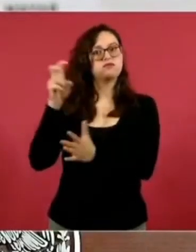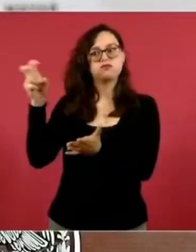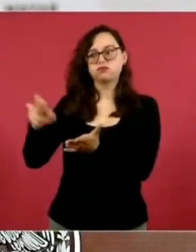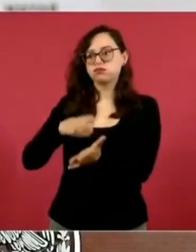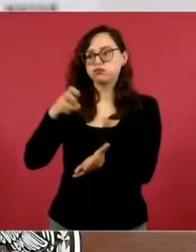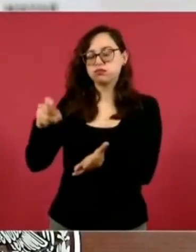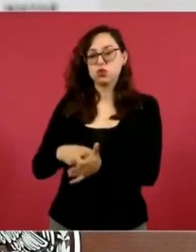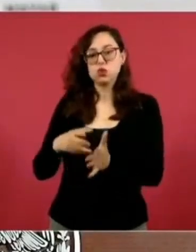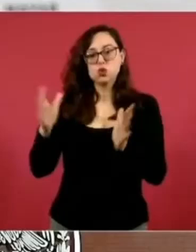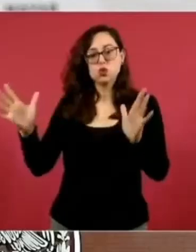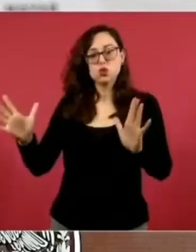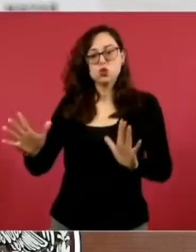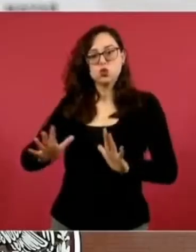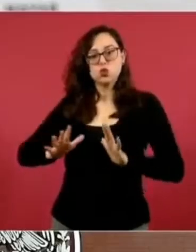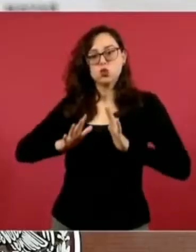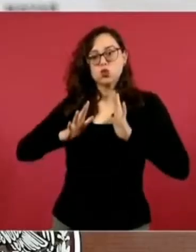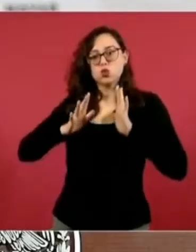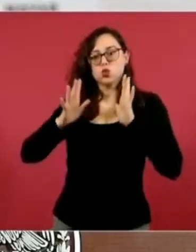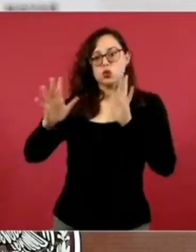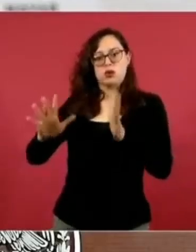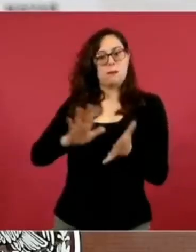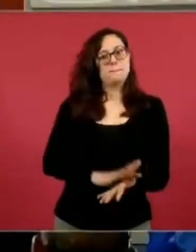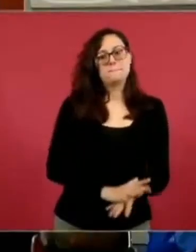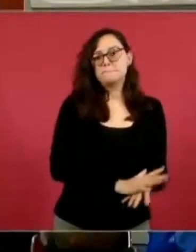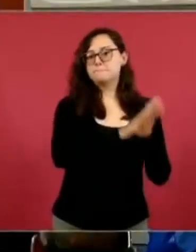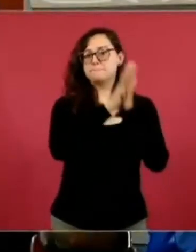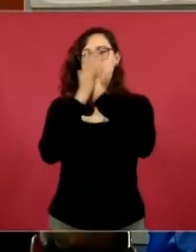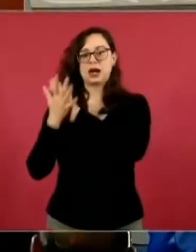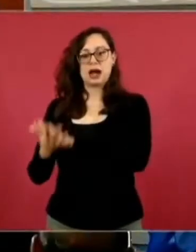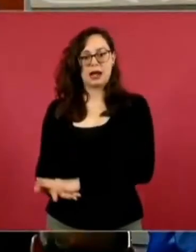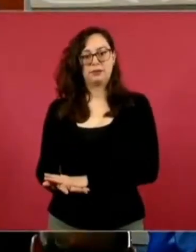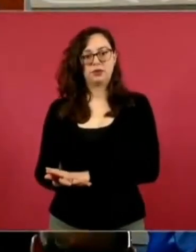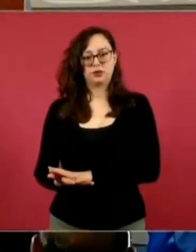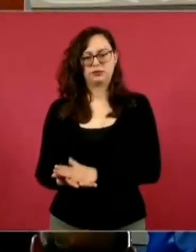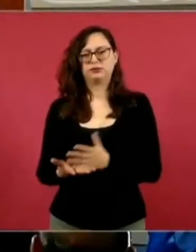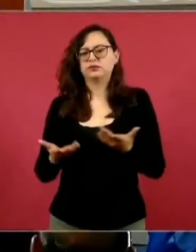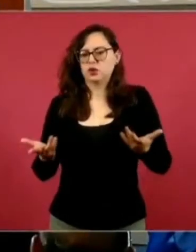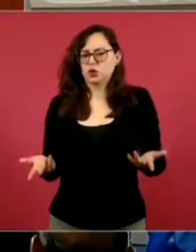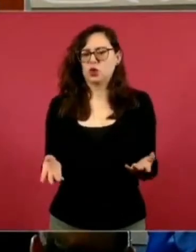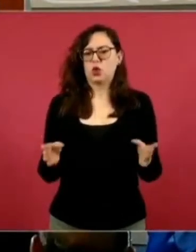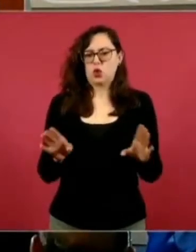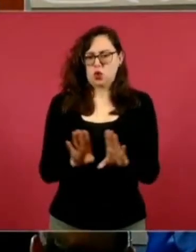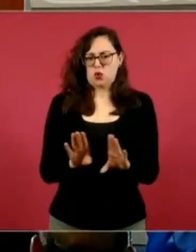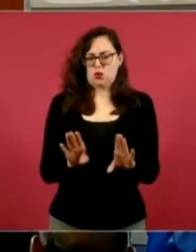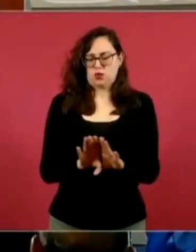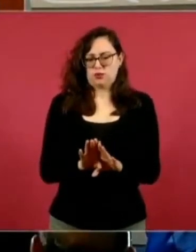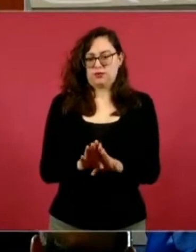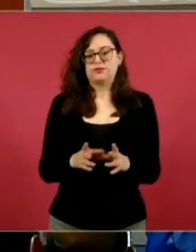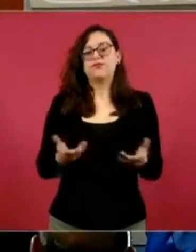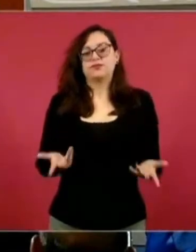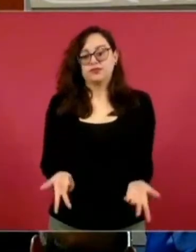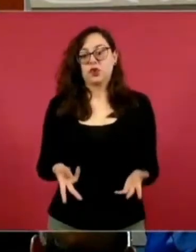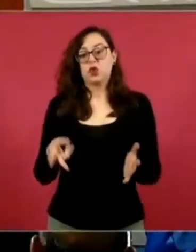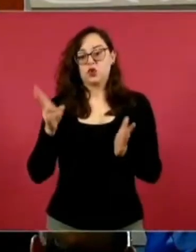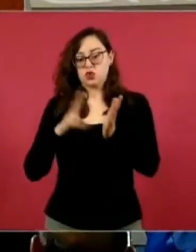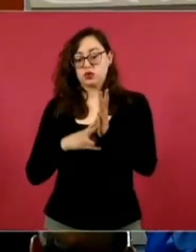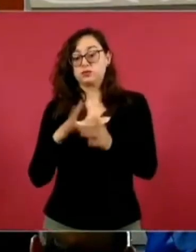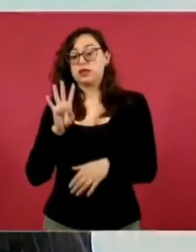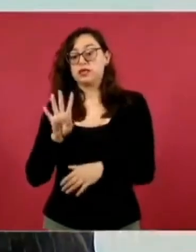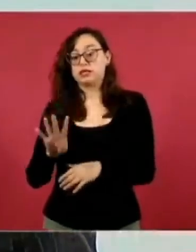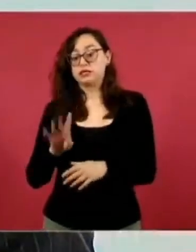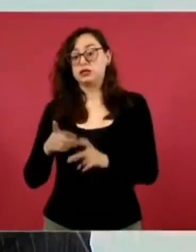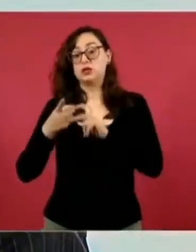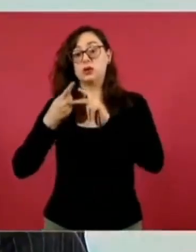-patronales. En ese sentido, comentar que justamente en esta reforma se contempla un nuevo modelo de justicia